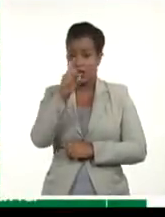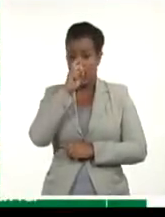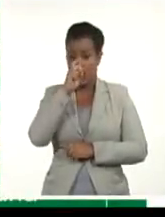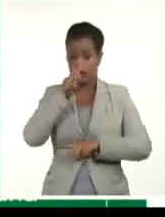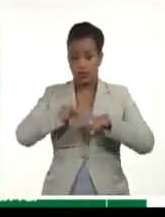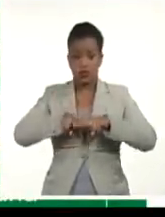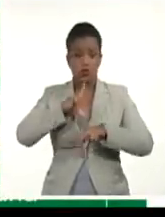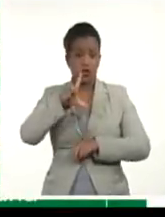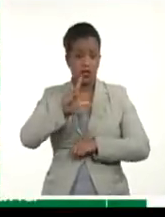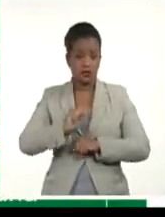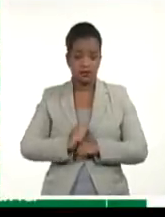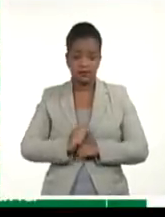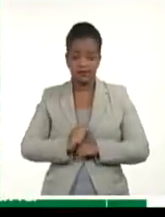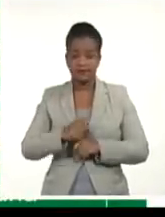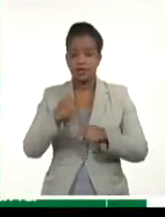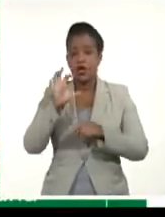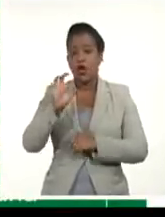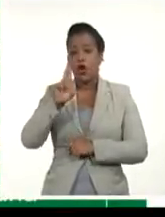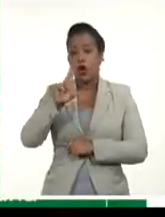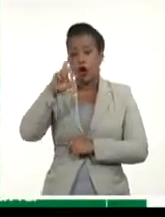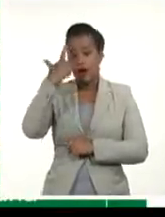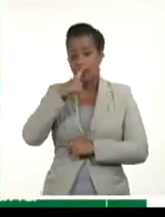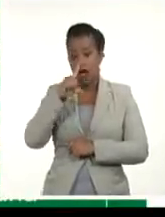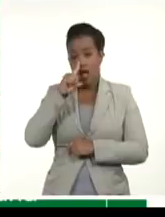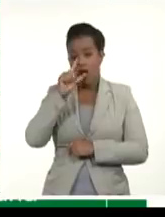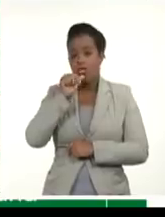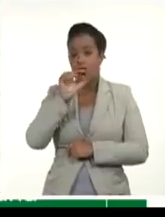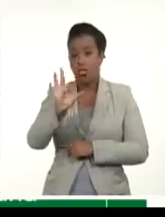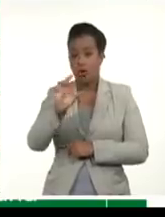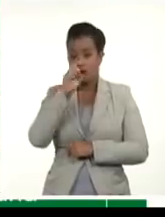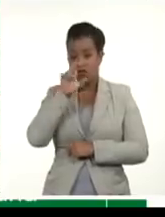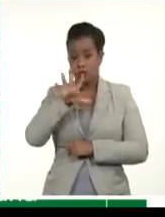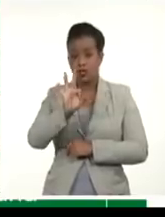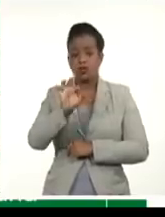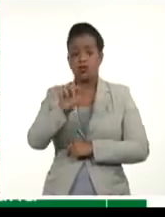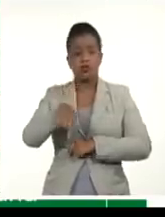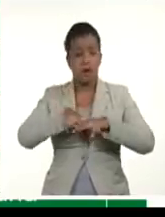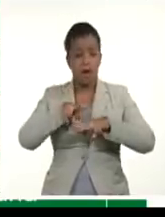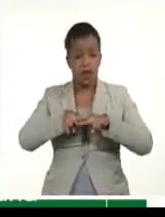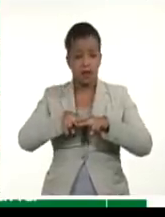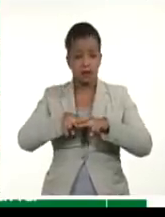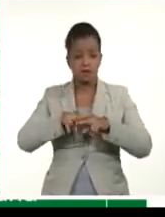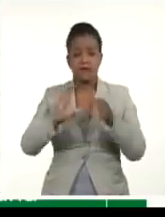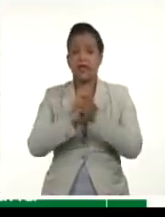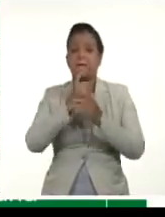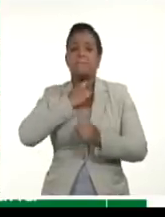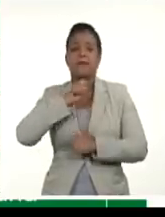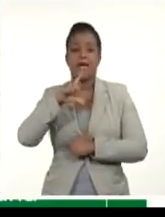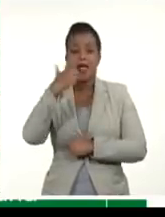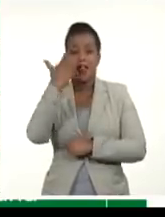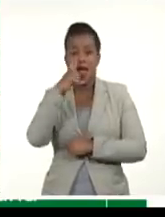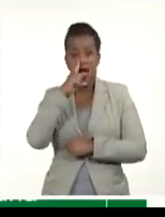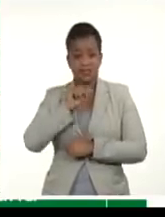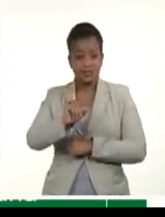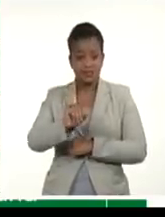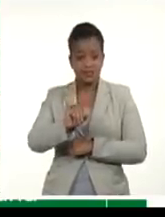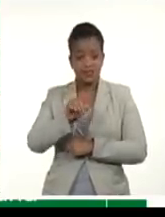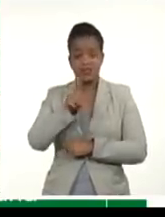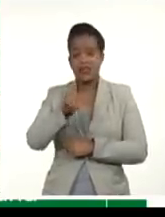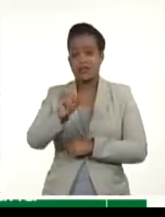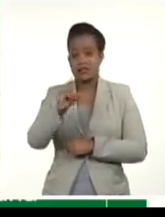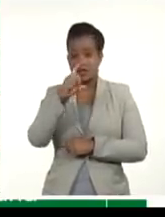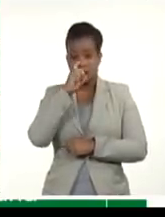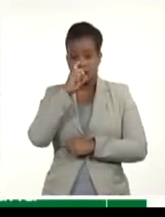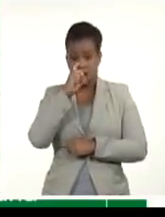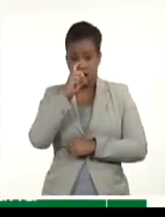Holguín. Orlando Vargas Brink, 58 años, La Habana. Melanie Laura Mosqueda Chacón, 17